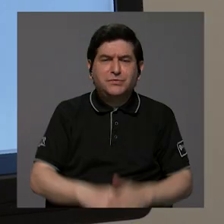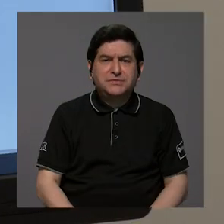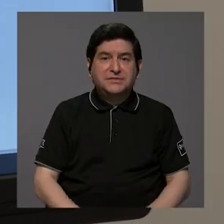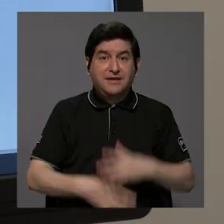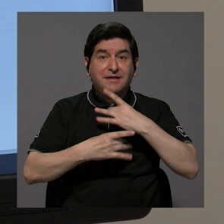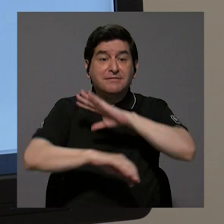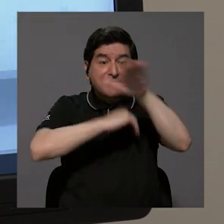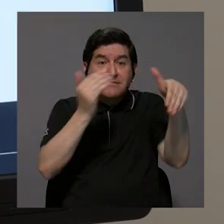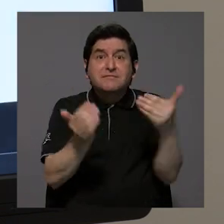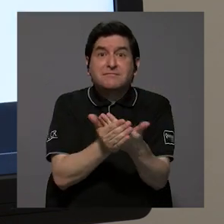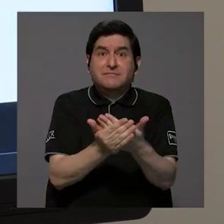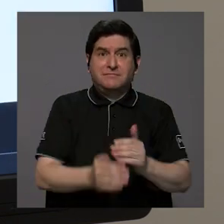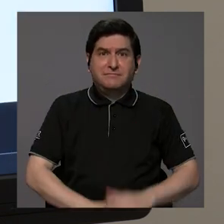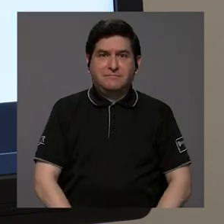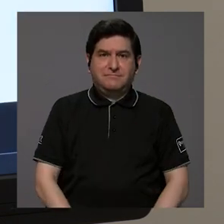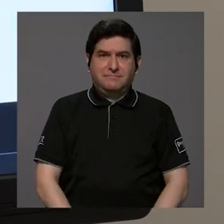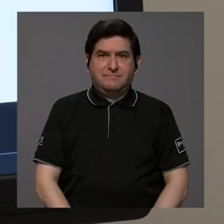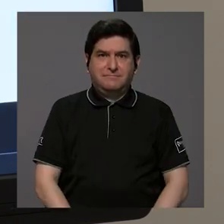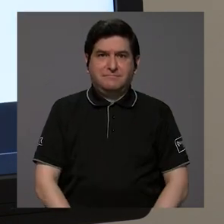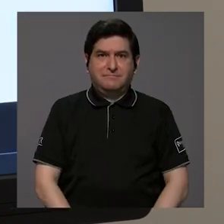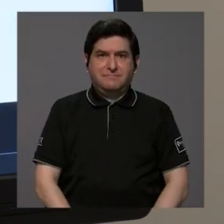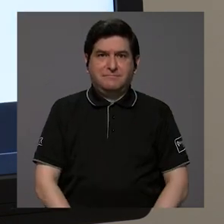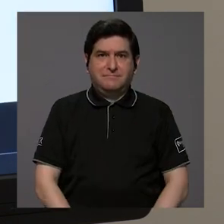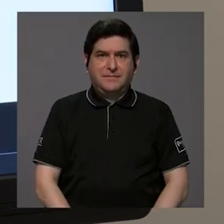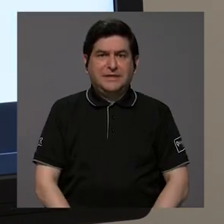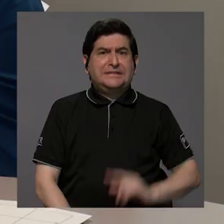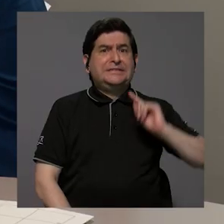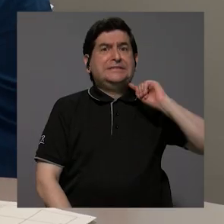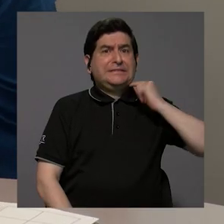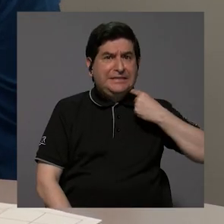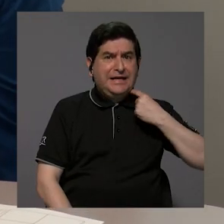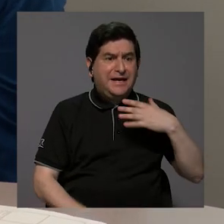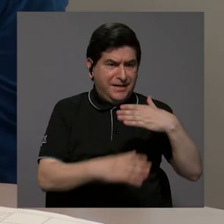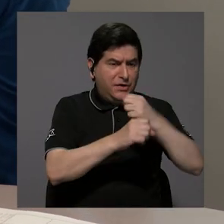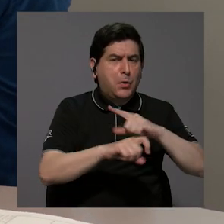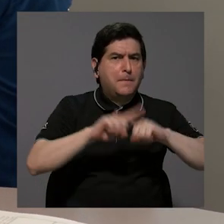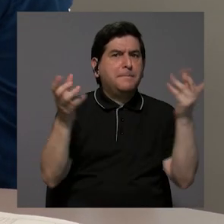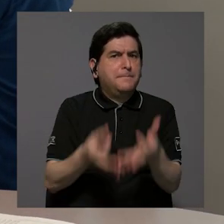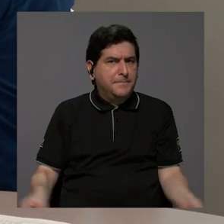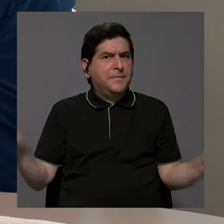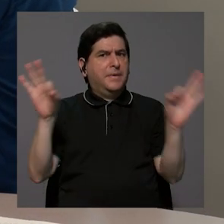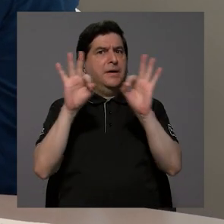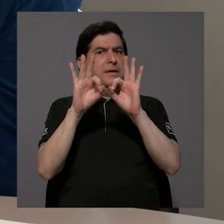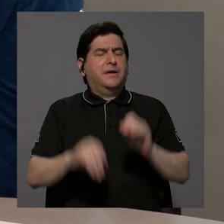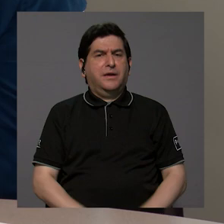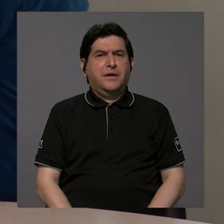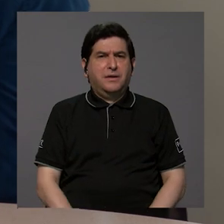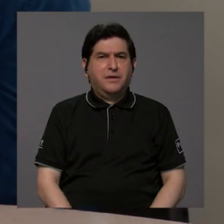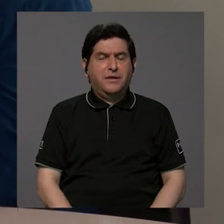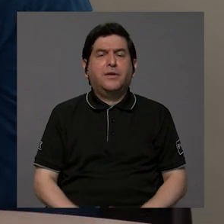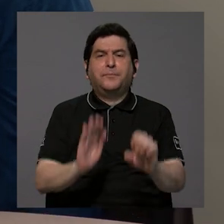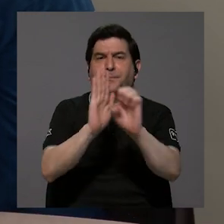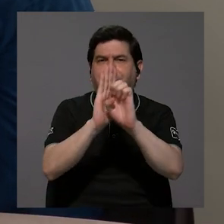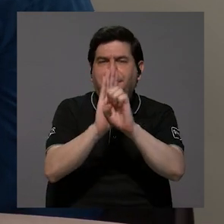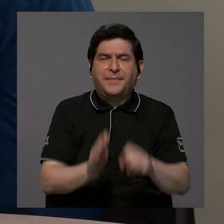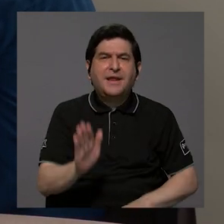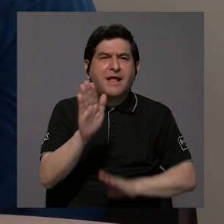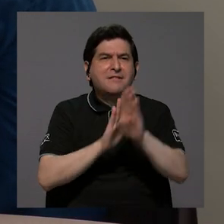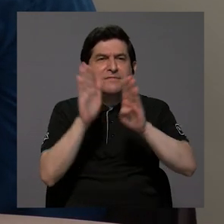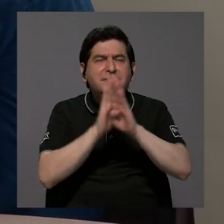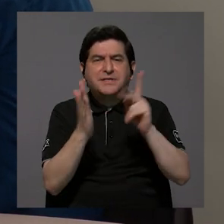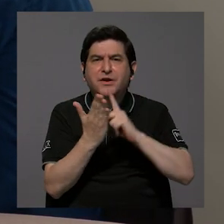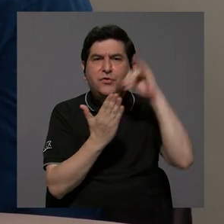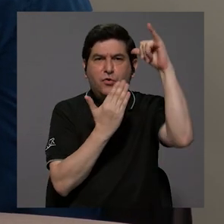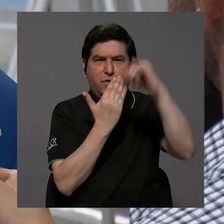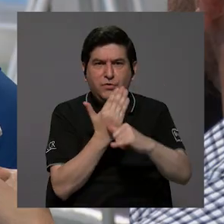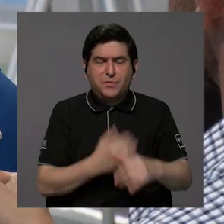interés de todos y que es muy cara de generar, pero que es muy importante. Para poder generar, por ejemplo, desarrollos y proyectos